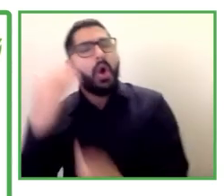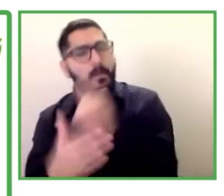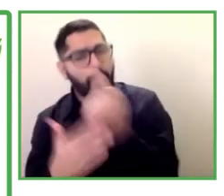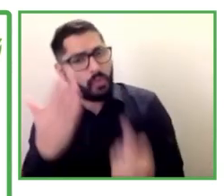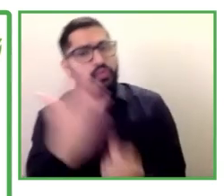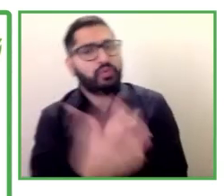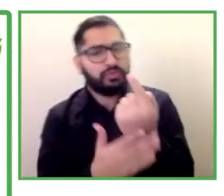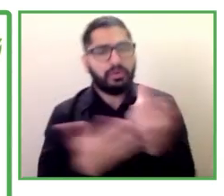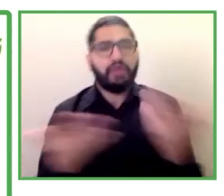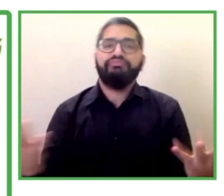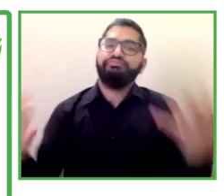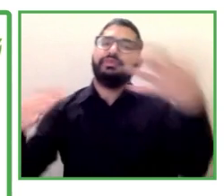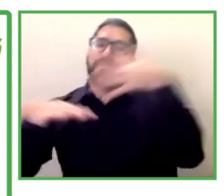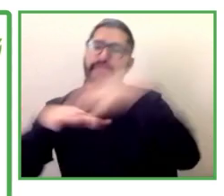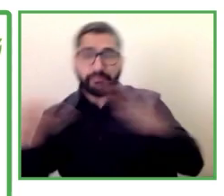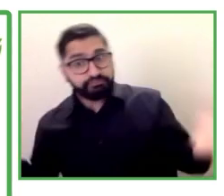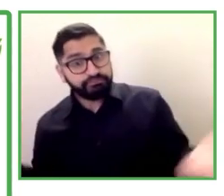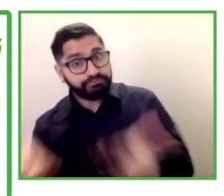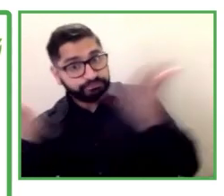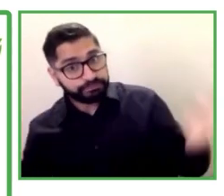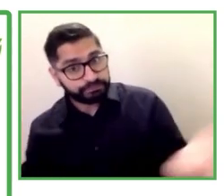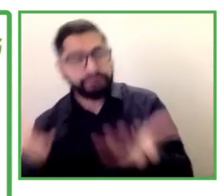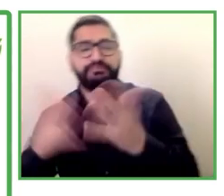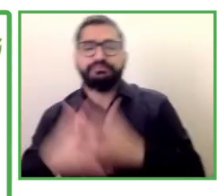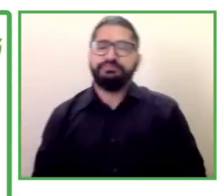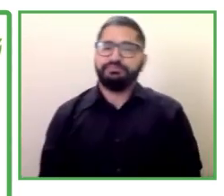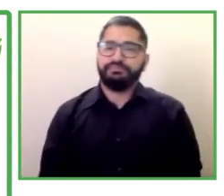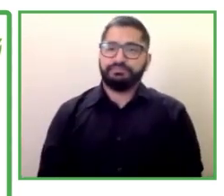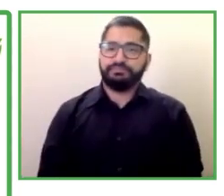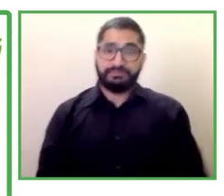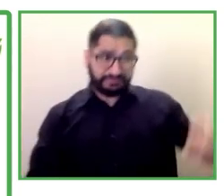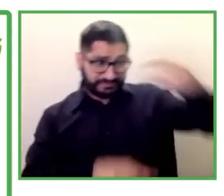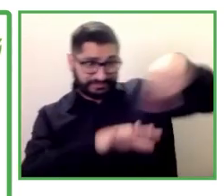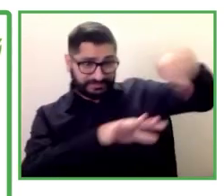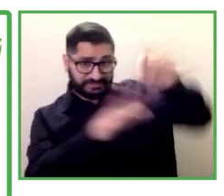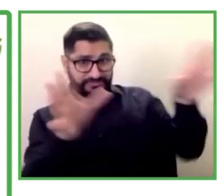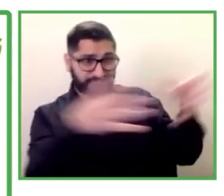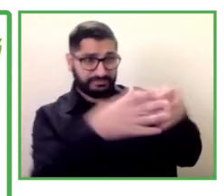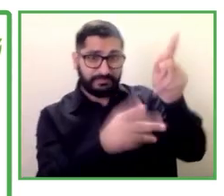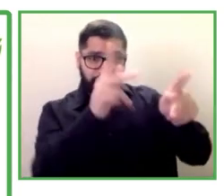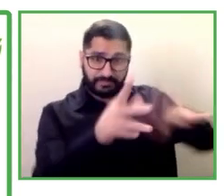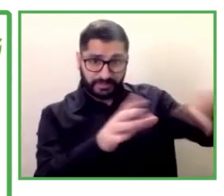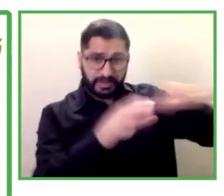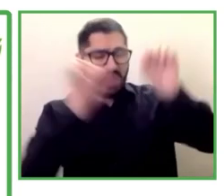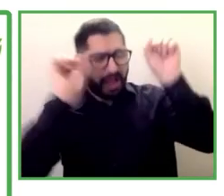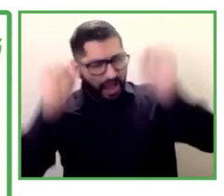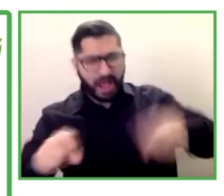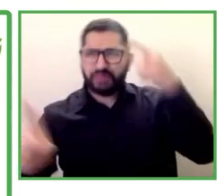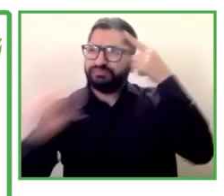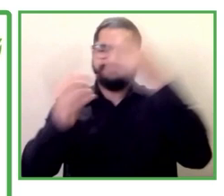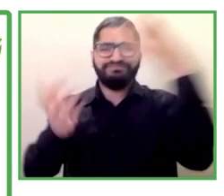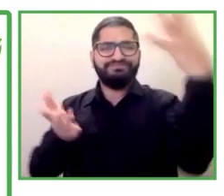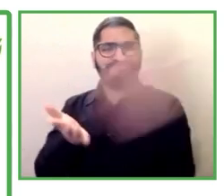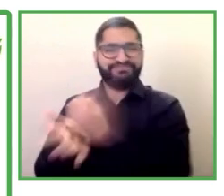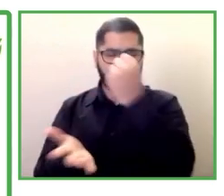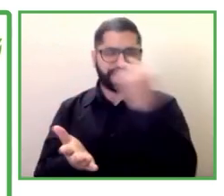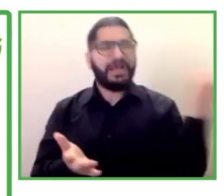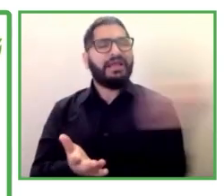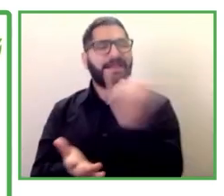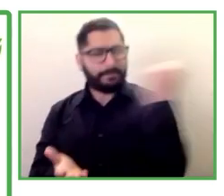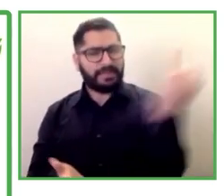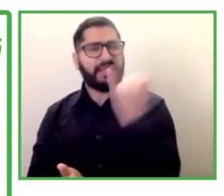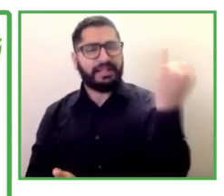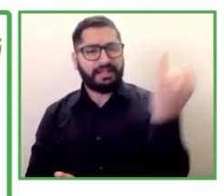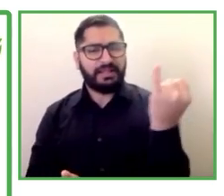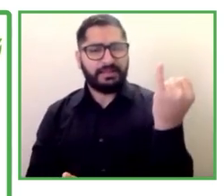que estas personas alcancen la independencia máxima para tener un empleo